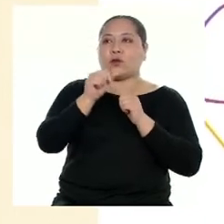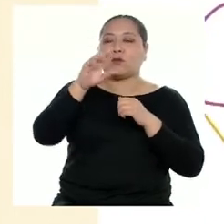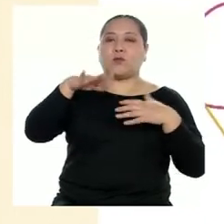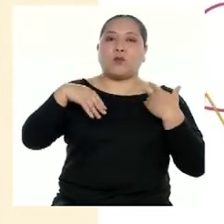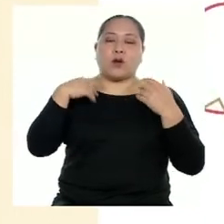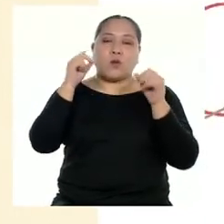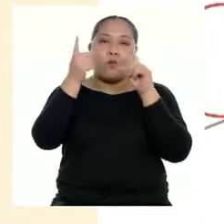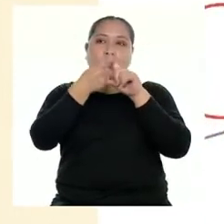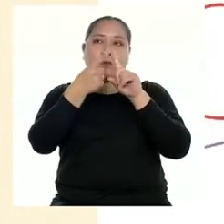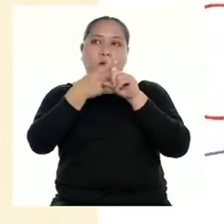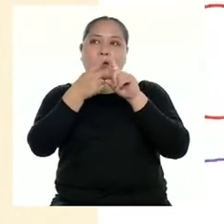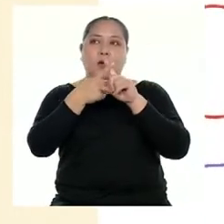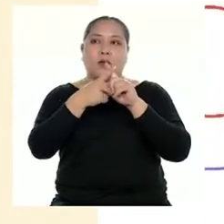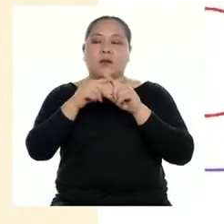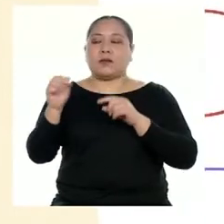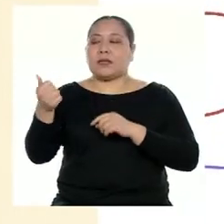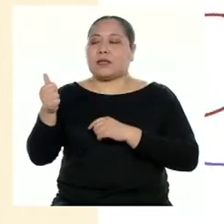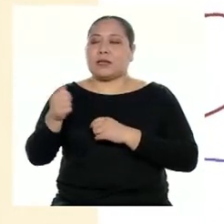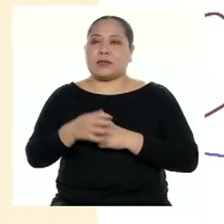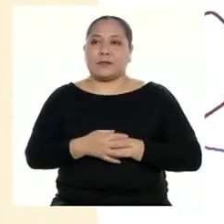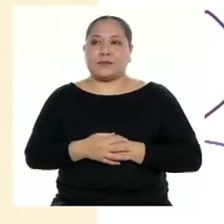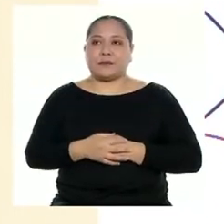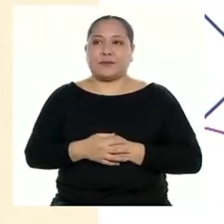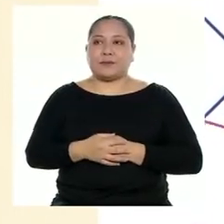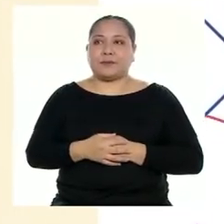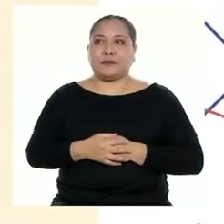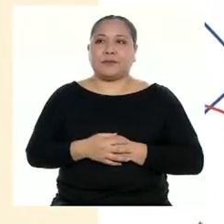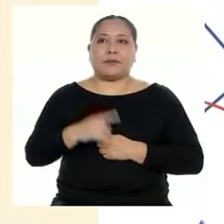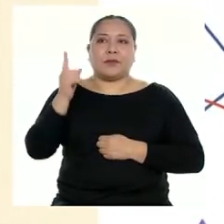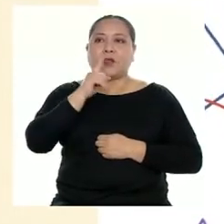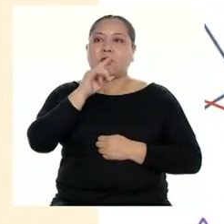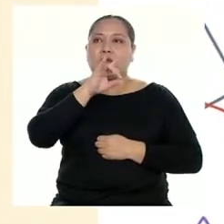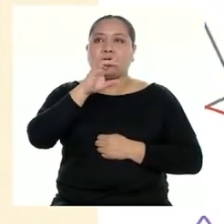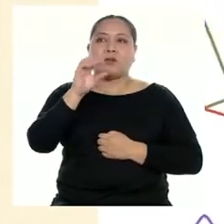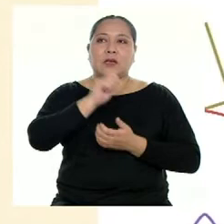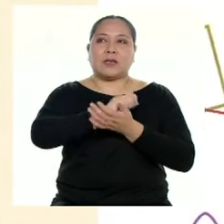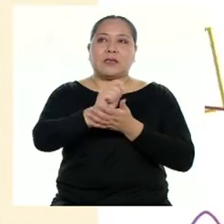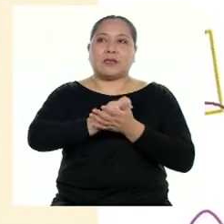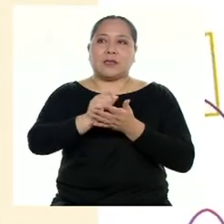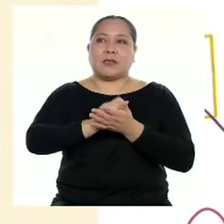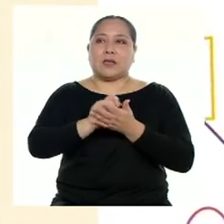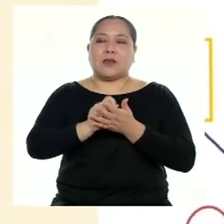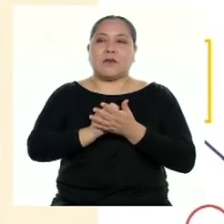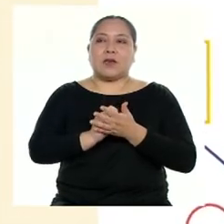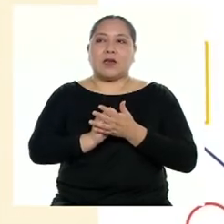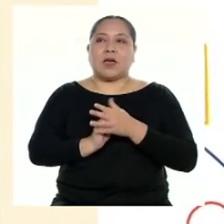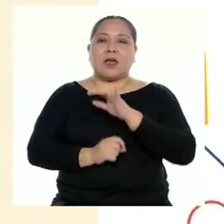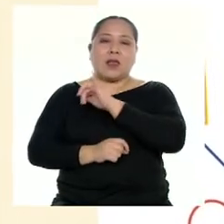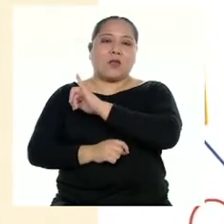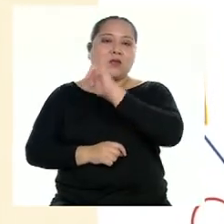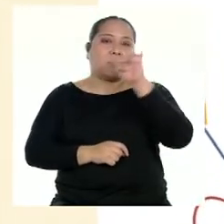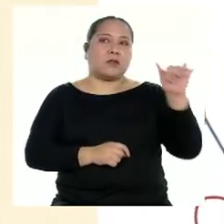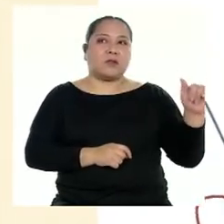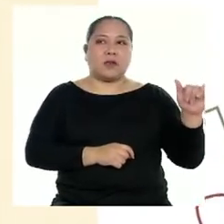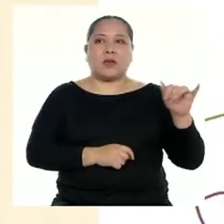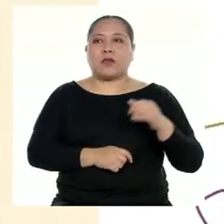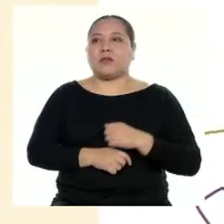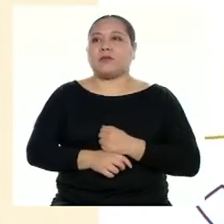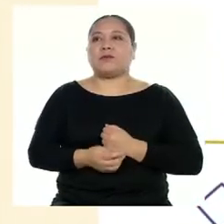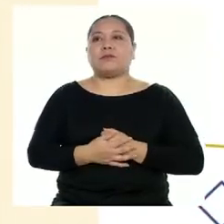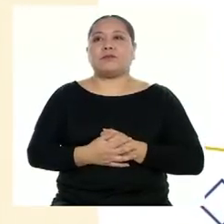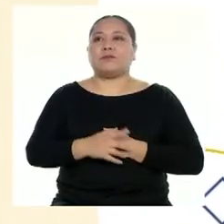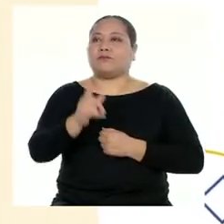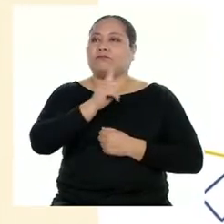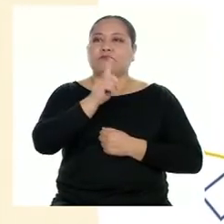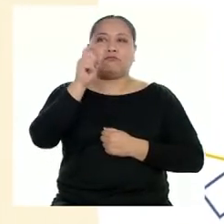multiplicará por una potencia de base 10. Ya no se escriben los ceros que están al lado izquierdo del número, de la parte entera,